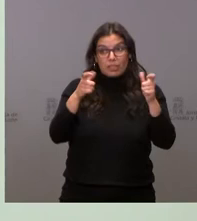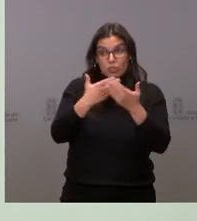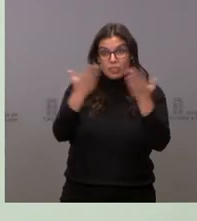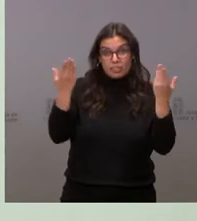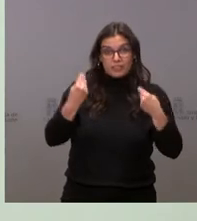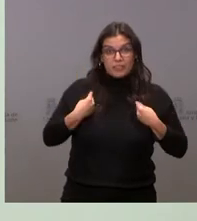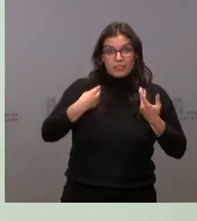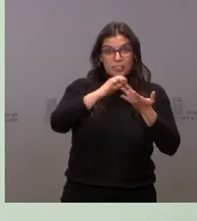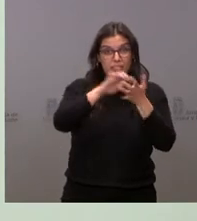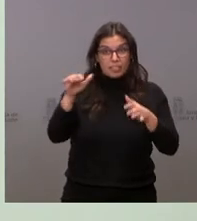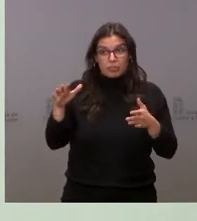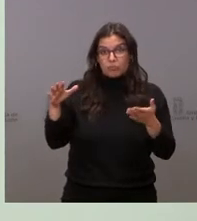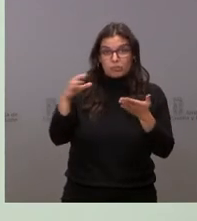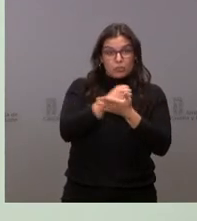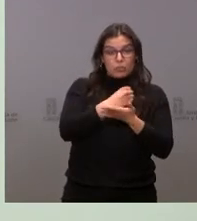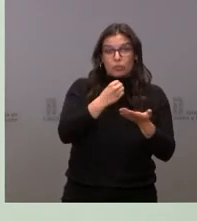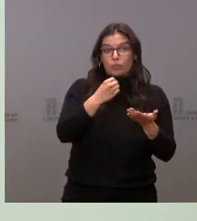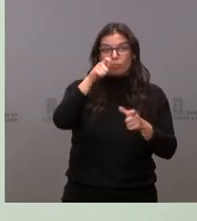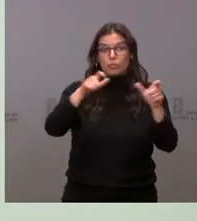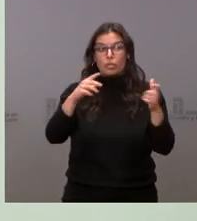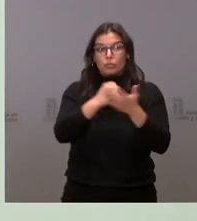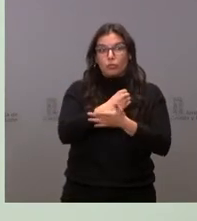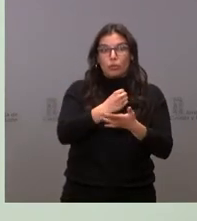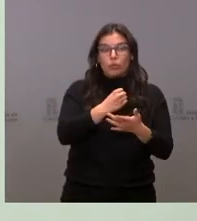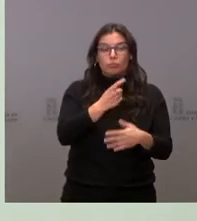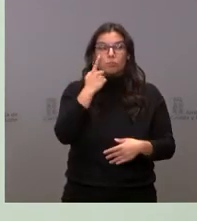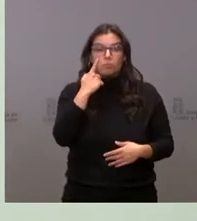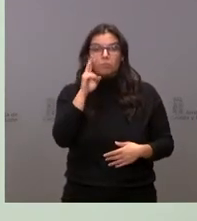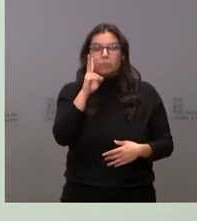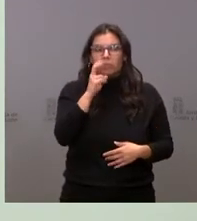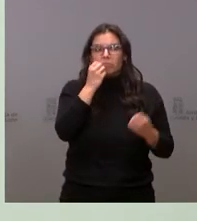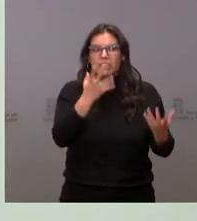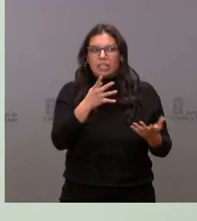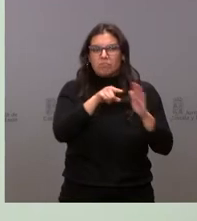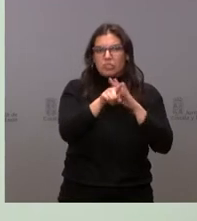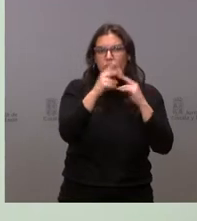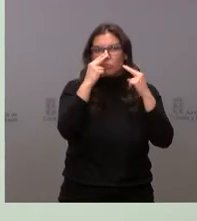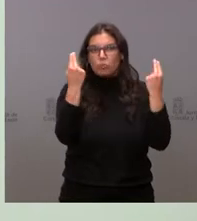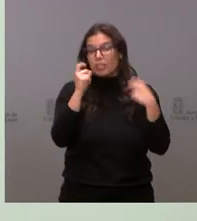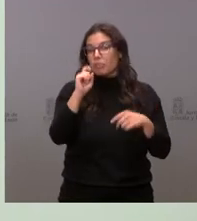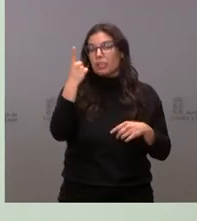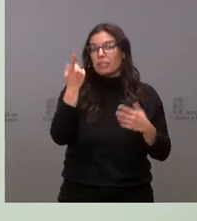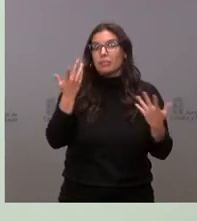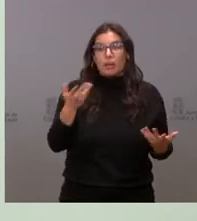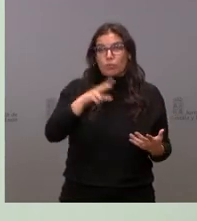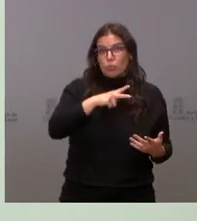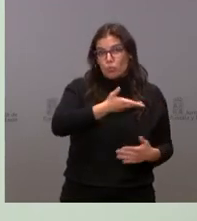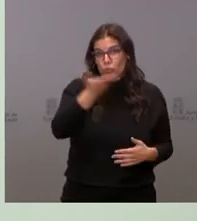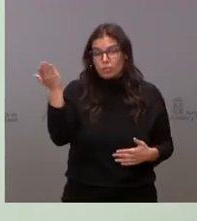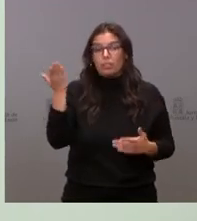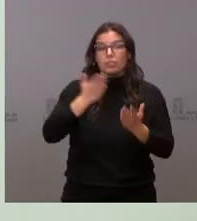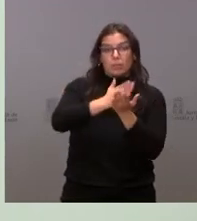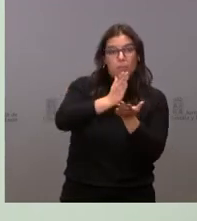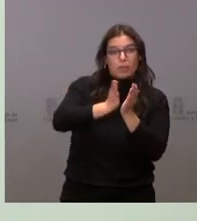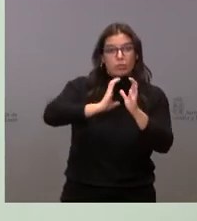Castilla y León, a todos quienes están pendientes de la gestión pública, y me refiero fundamentalmente a todos ustedes, a los